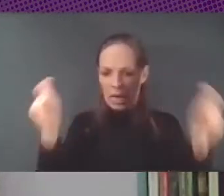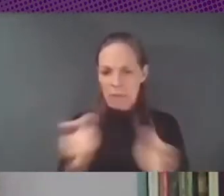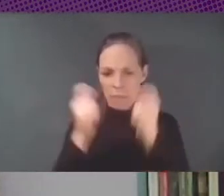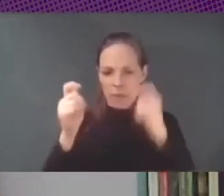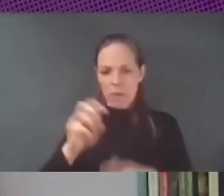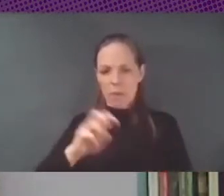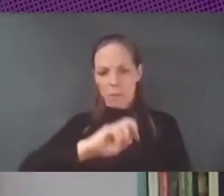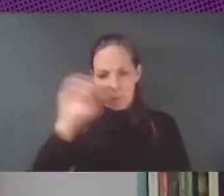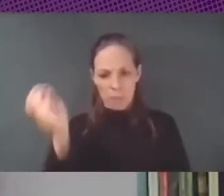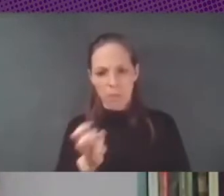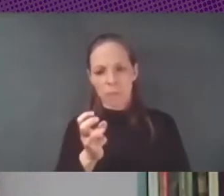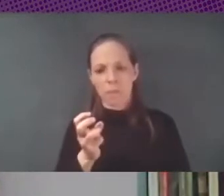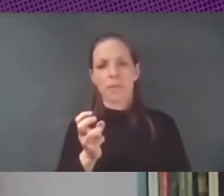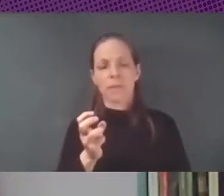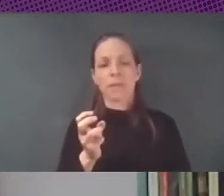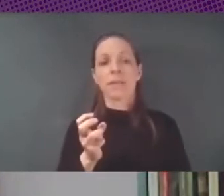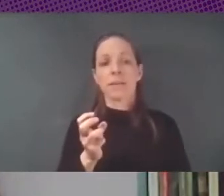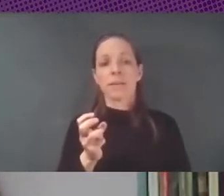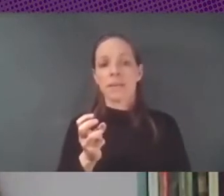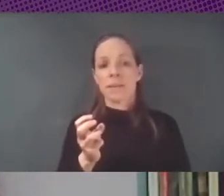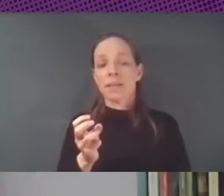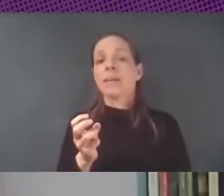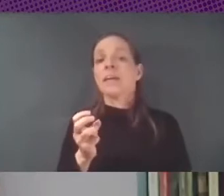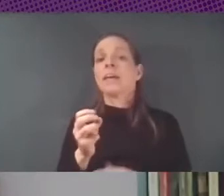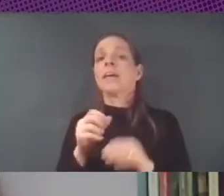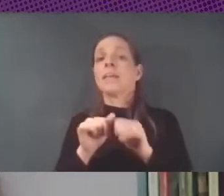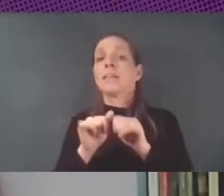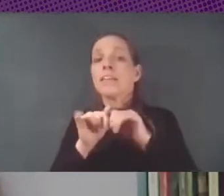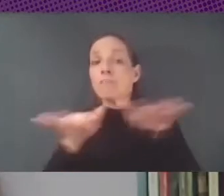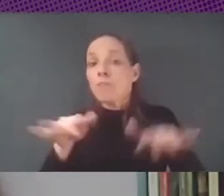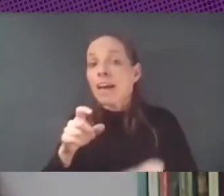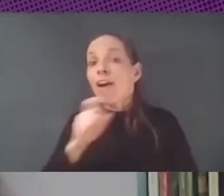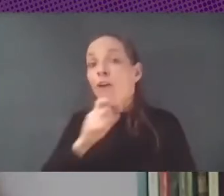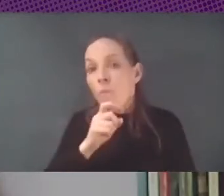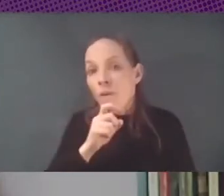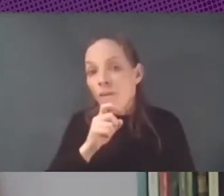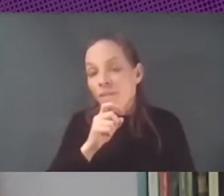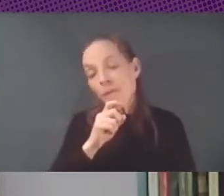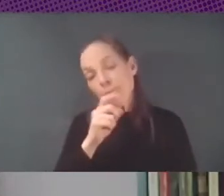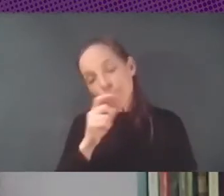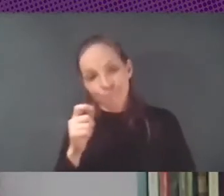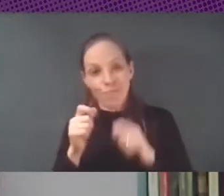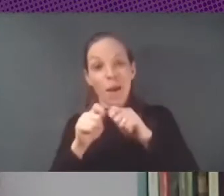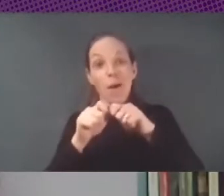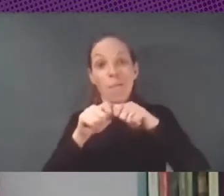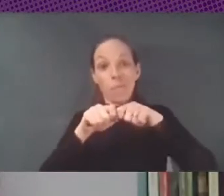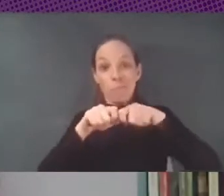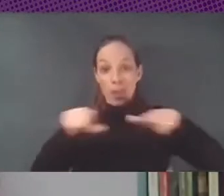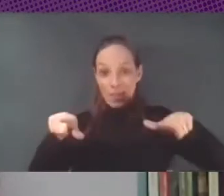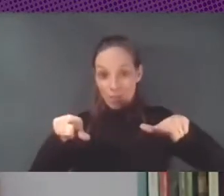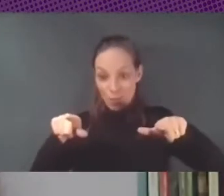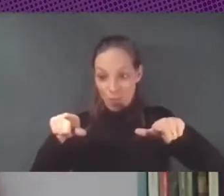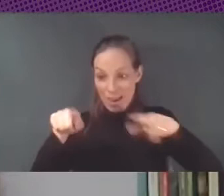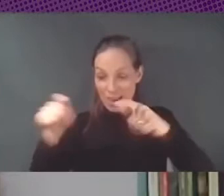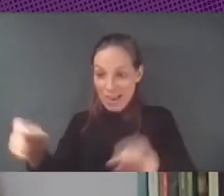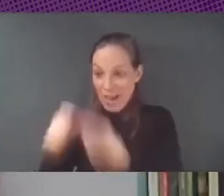implementan en las mismas o se difunden en las mismas plataformas en contra de las que va la campaña ¿no?